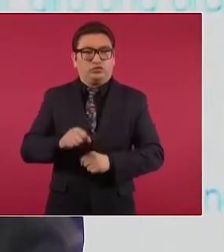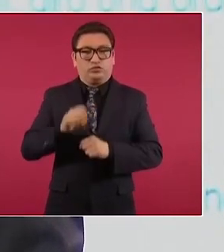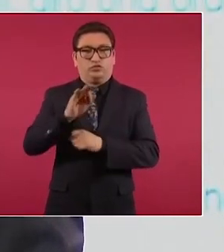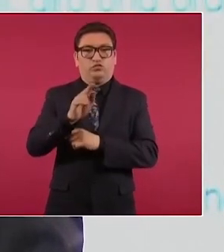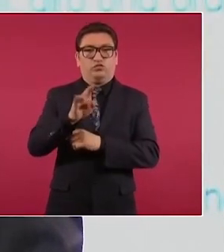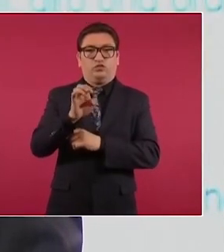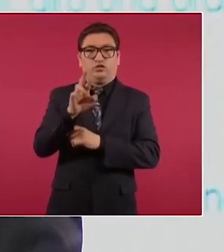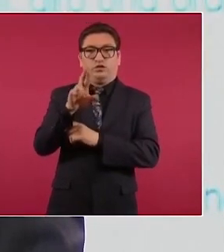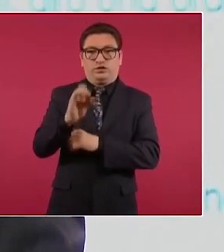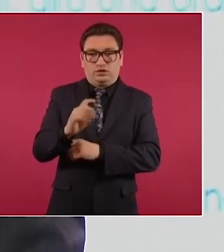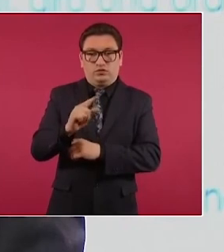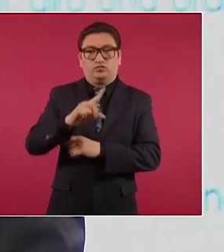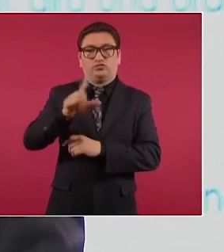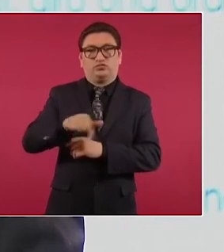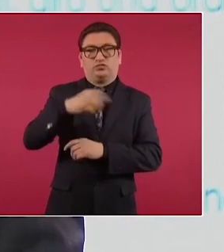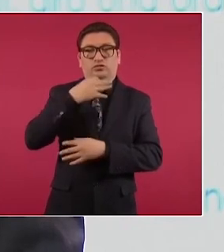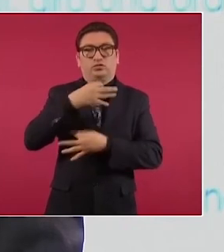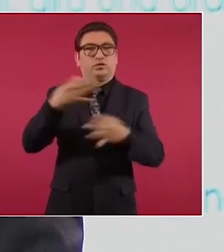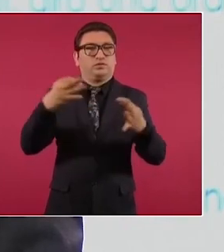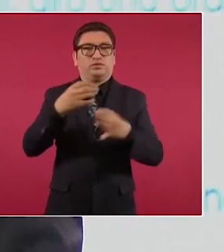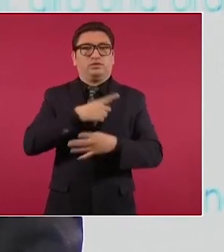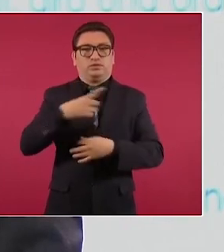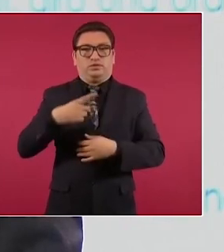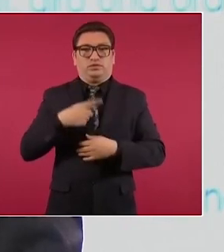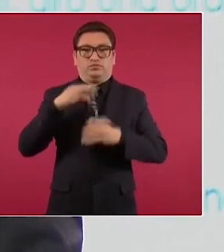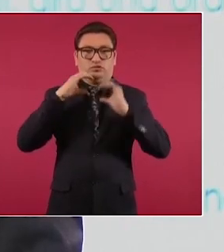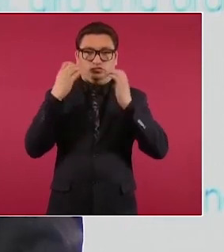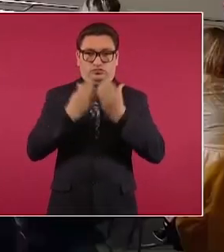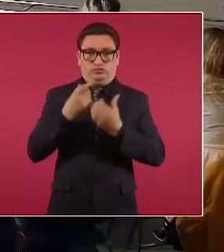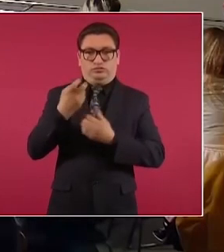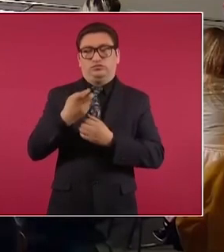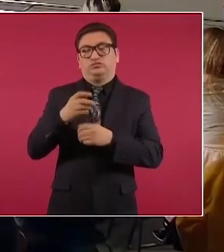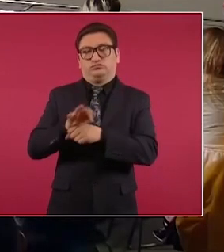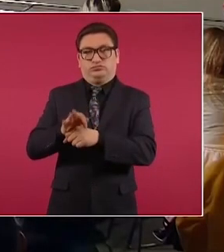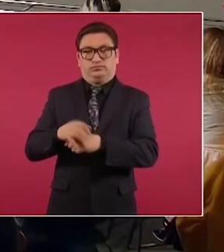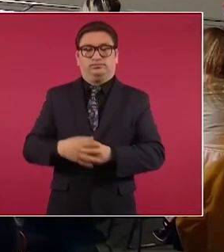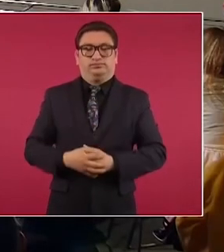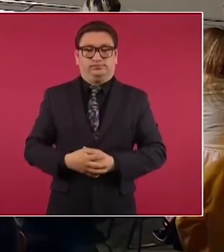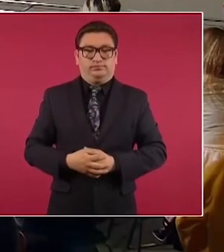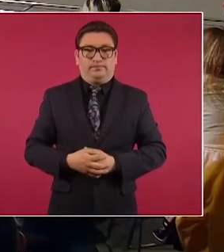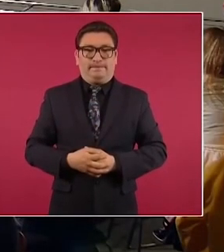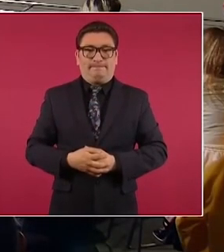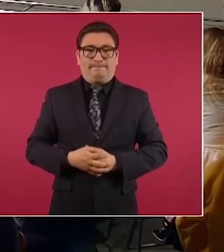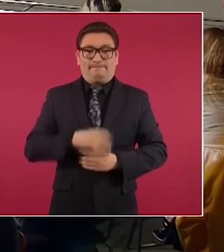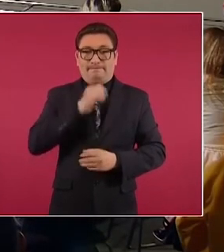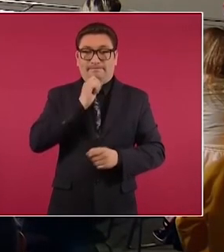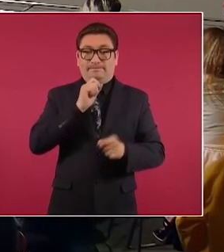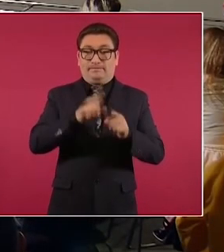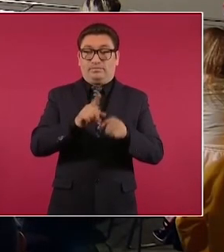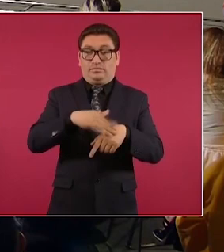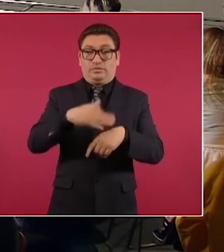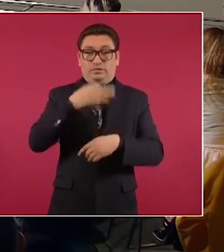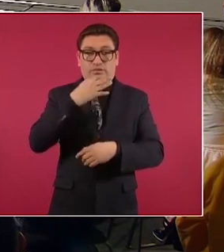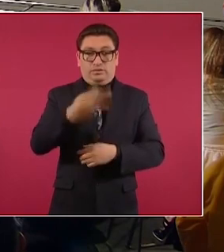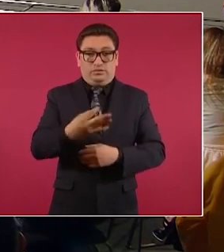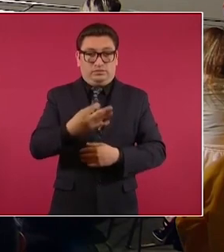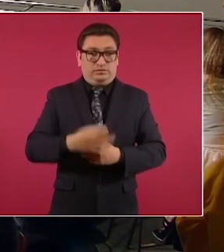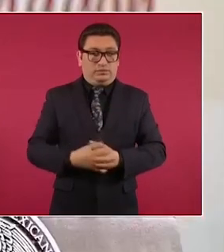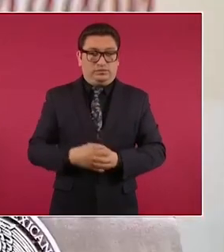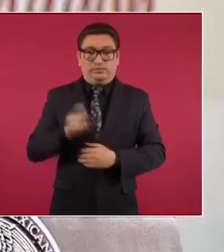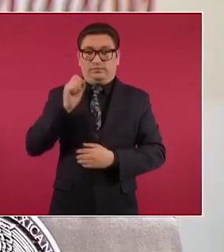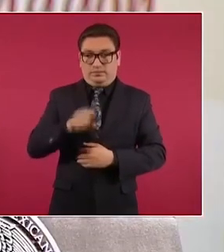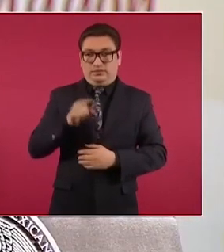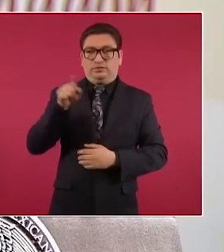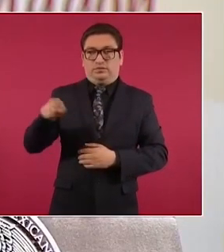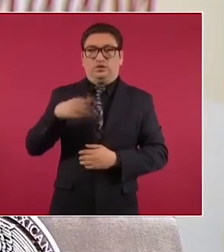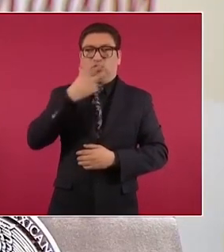una declaratoria posterior de parte del congreso local también señalar que el propio Cabeza